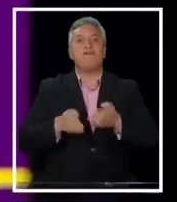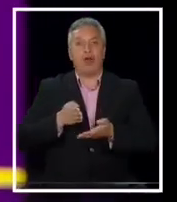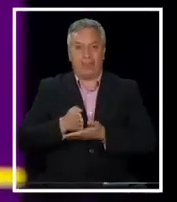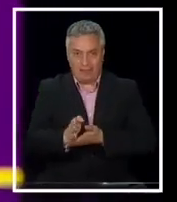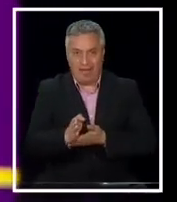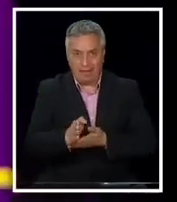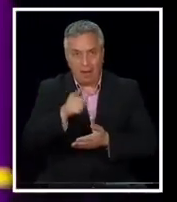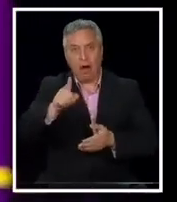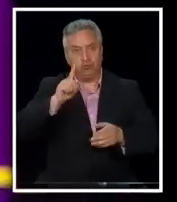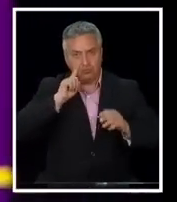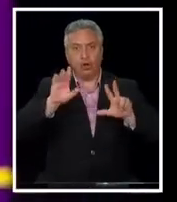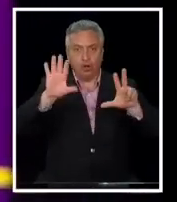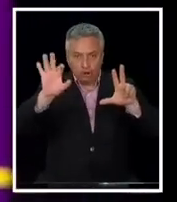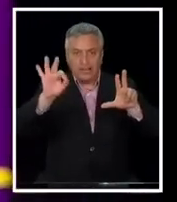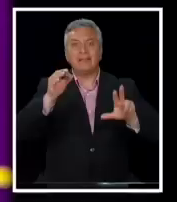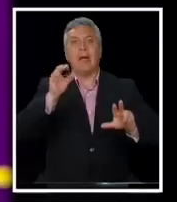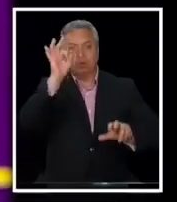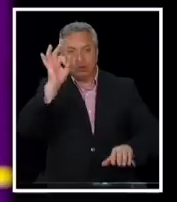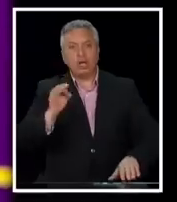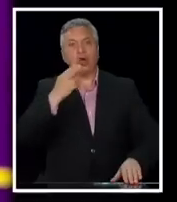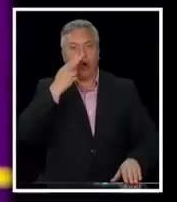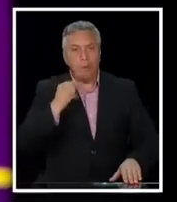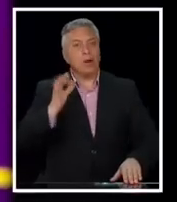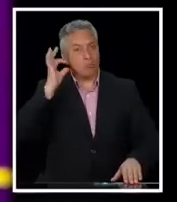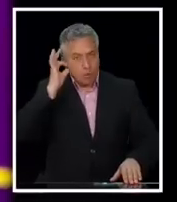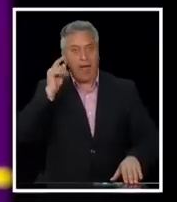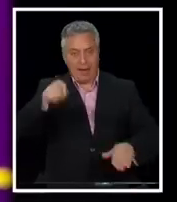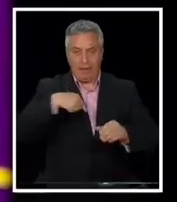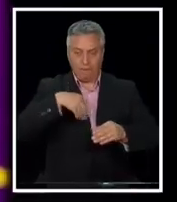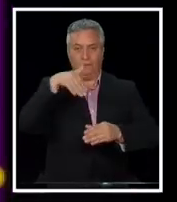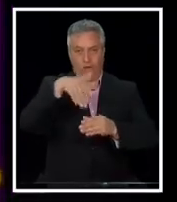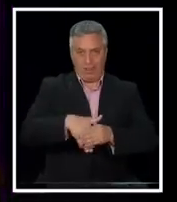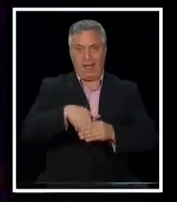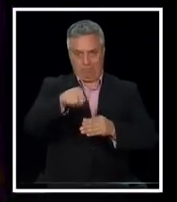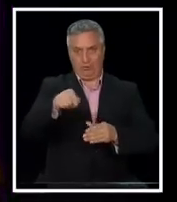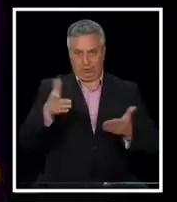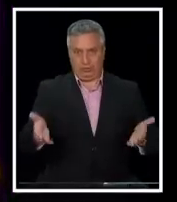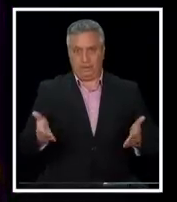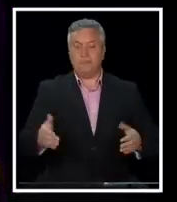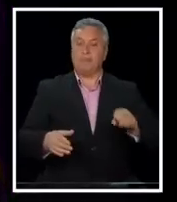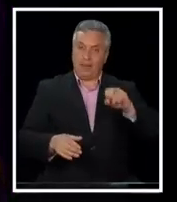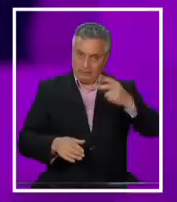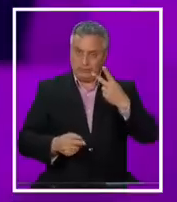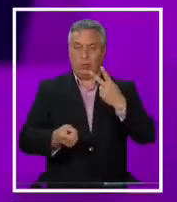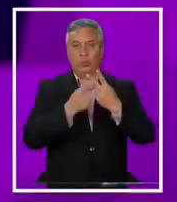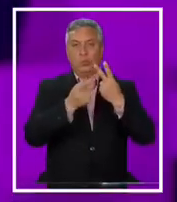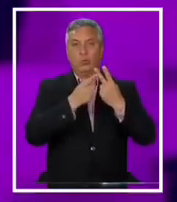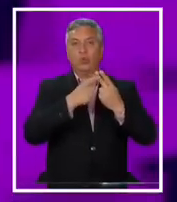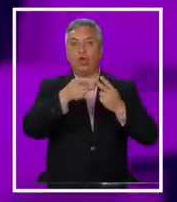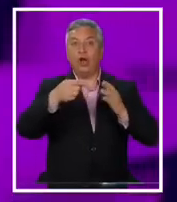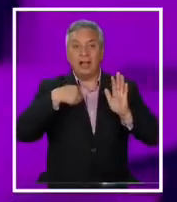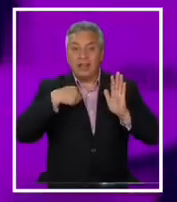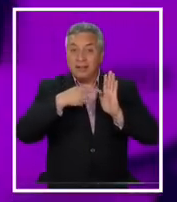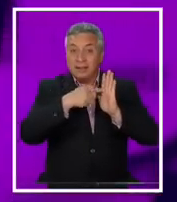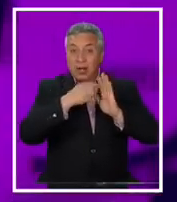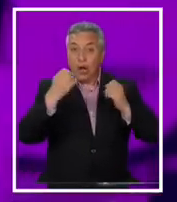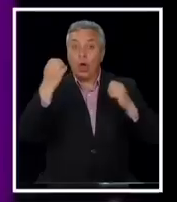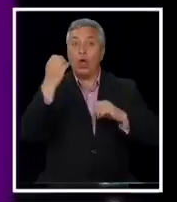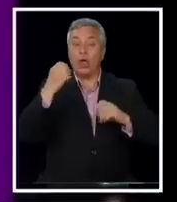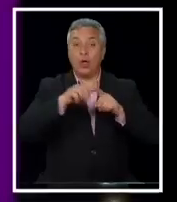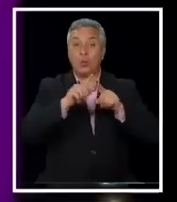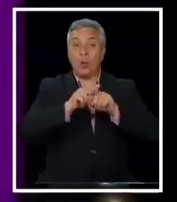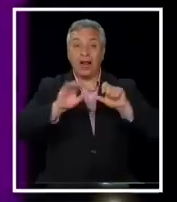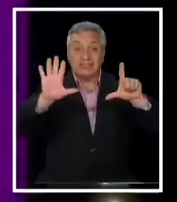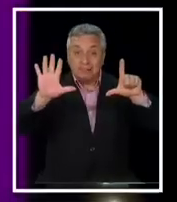Y ahí estuvimos casi el 80% de hombres y mujeres que votamos en ese plebiscito. Segundo, la reforma de rebaja de los cuatro séptimos,